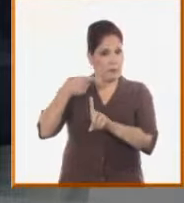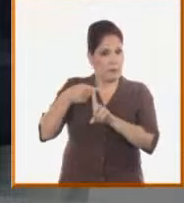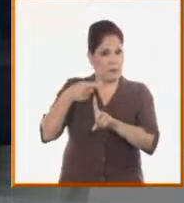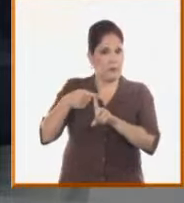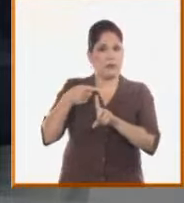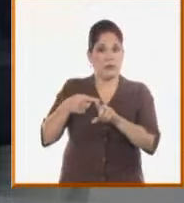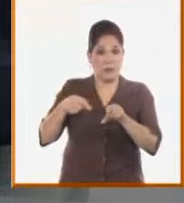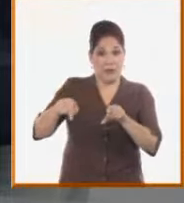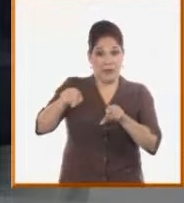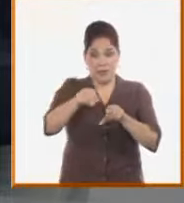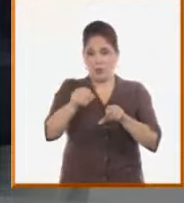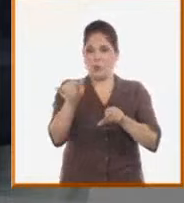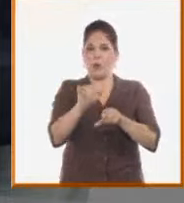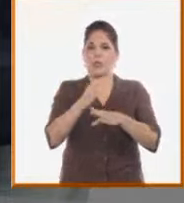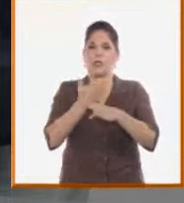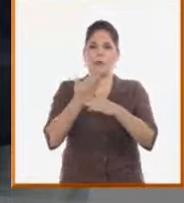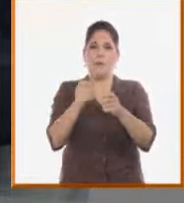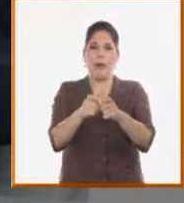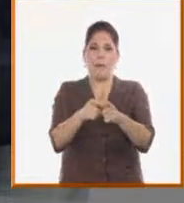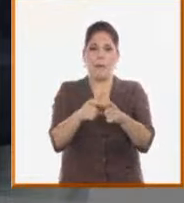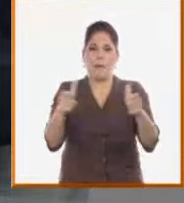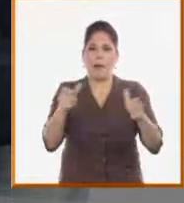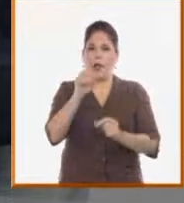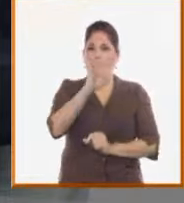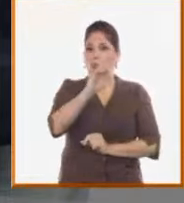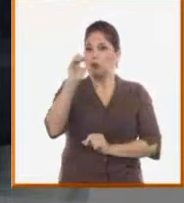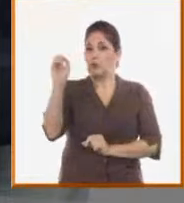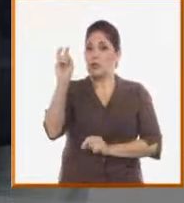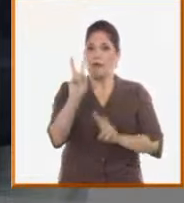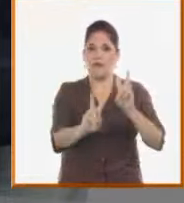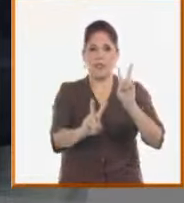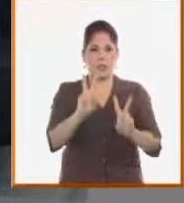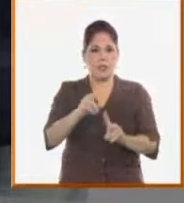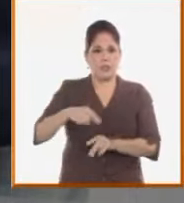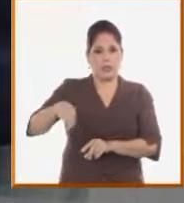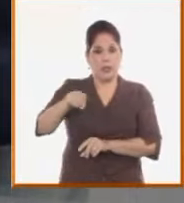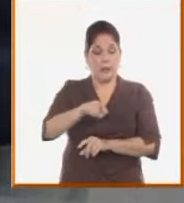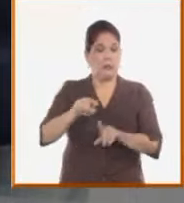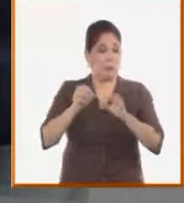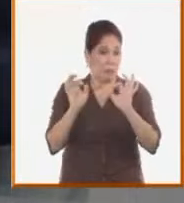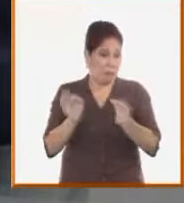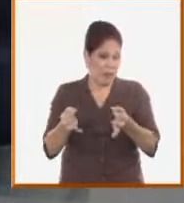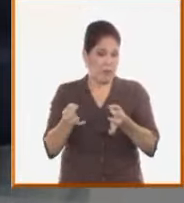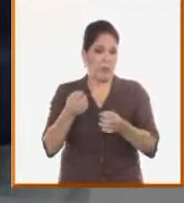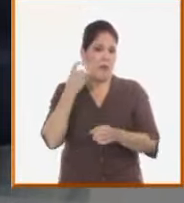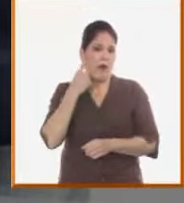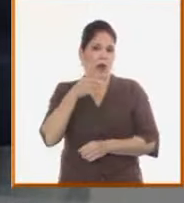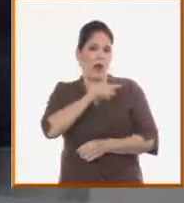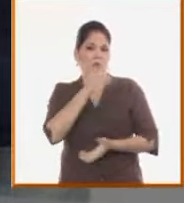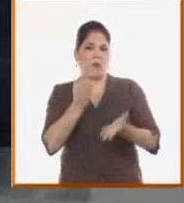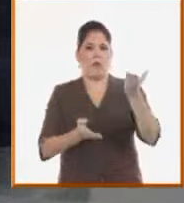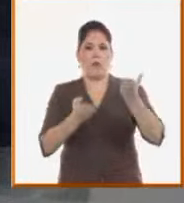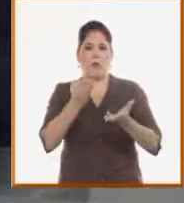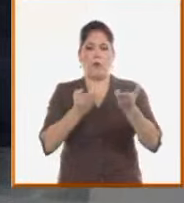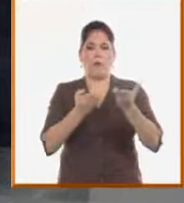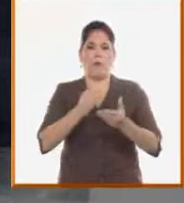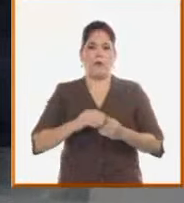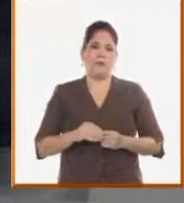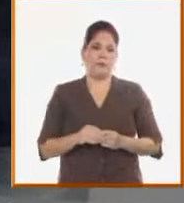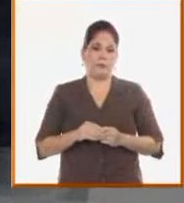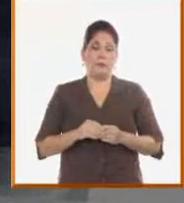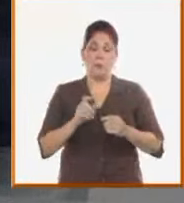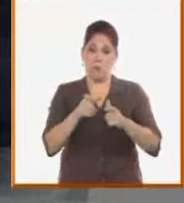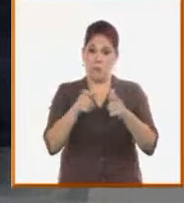que decir que también significó un crecimiento de más de 800 visitantes con relación al año 2022. Estamos diciendo que